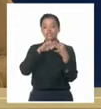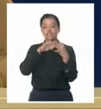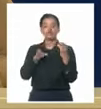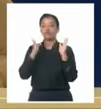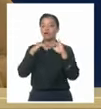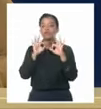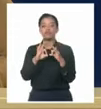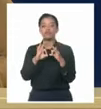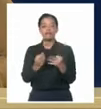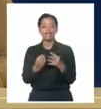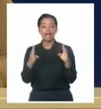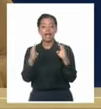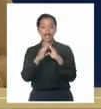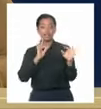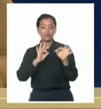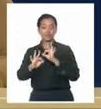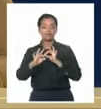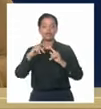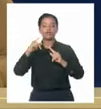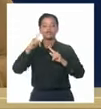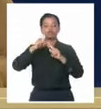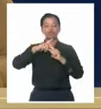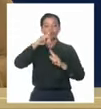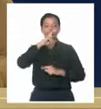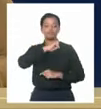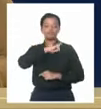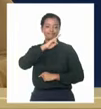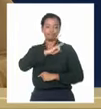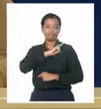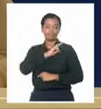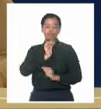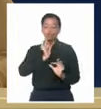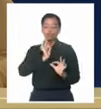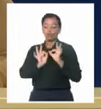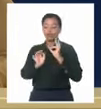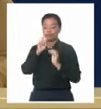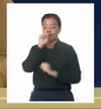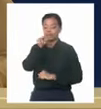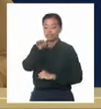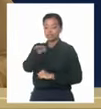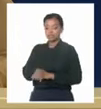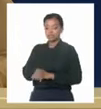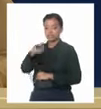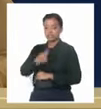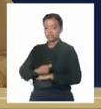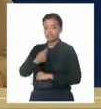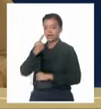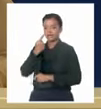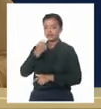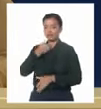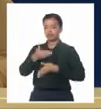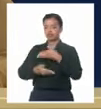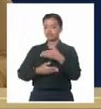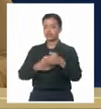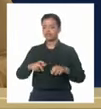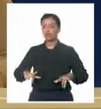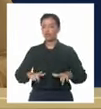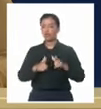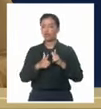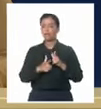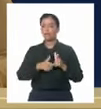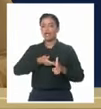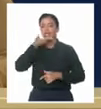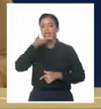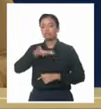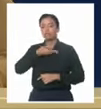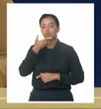existen tutores que son nombrados de esa manera y el fiscal interviene en los procesos en los que los tutores tienen que estar rindiendo cuenta